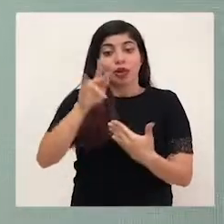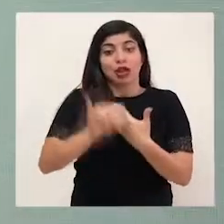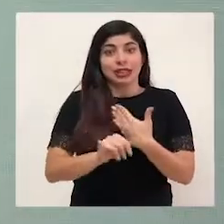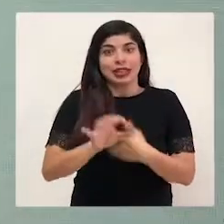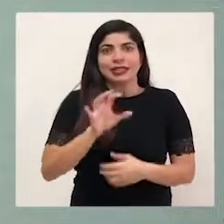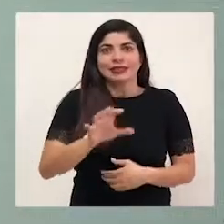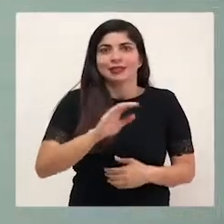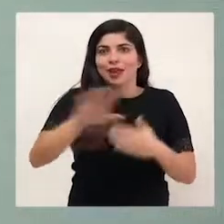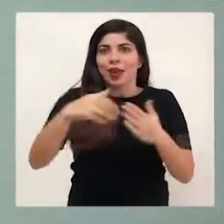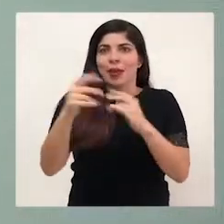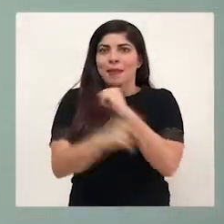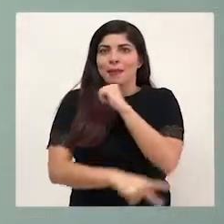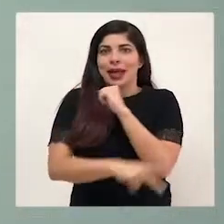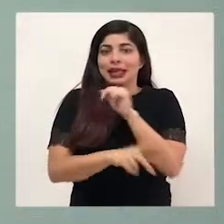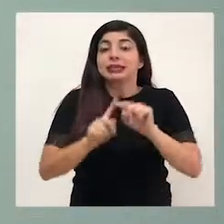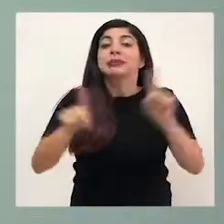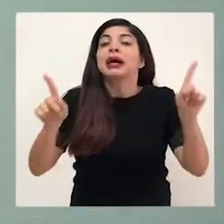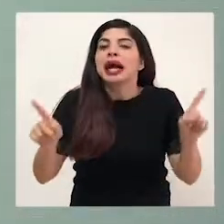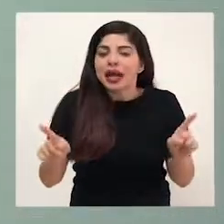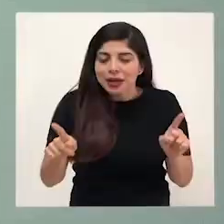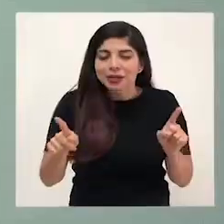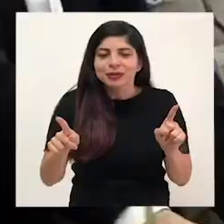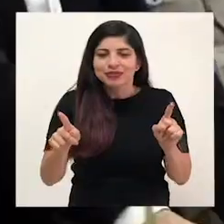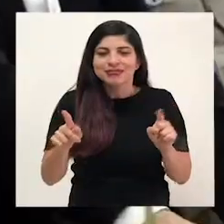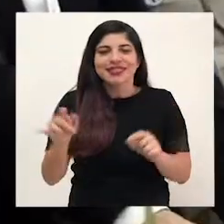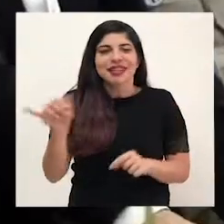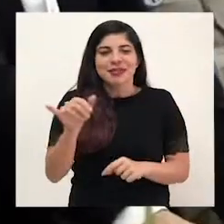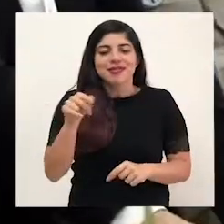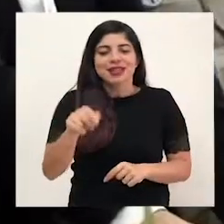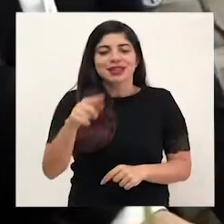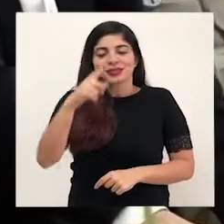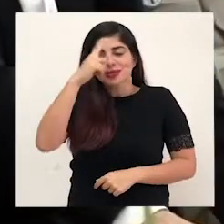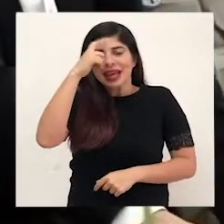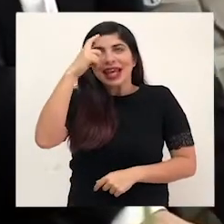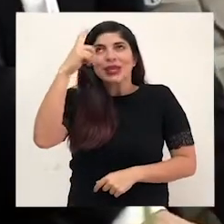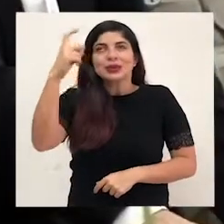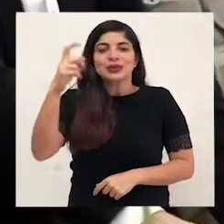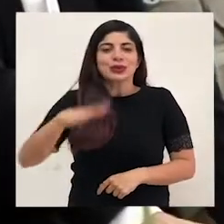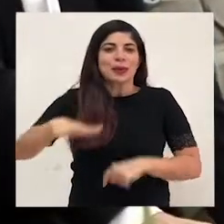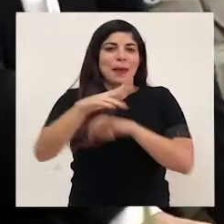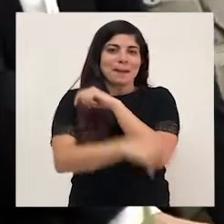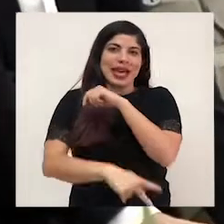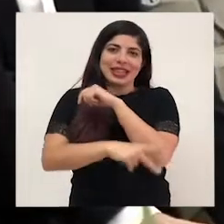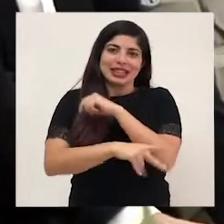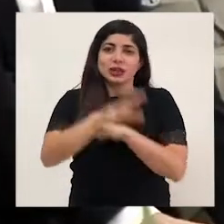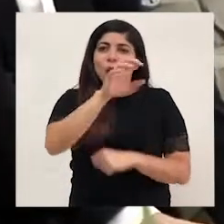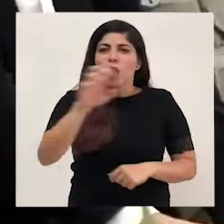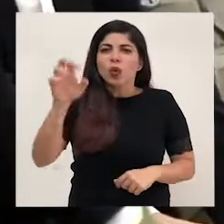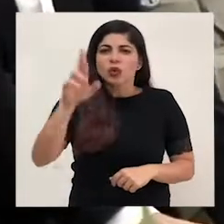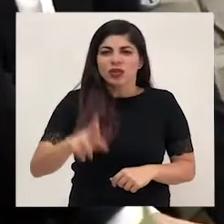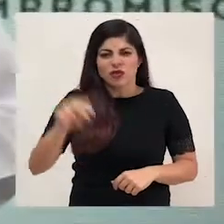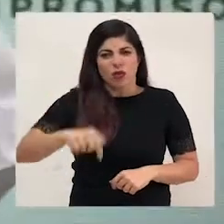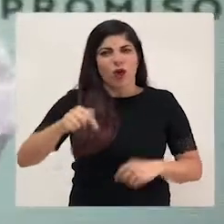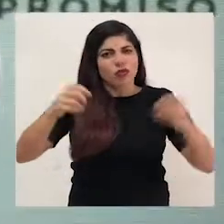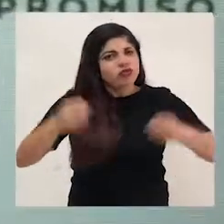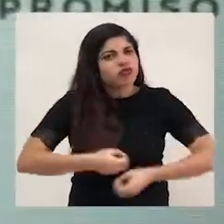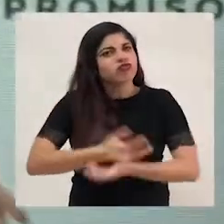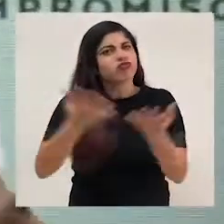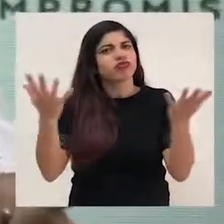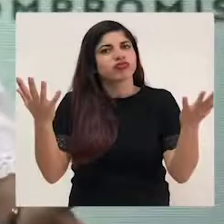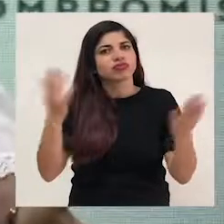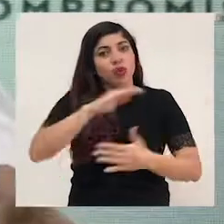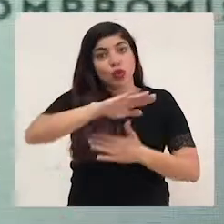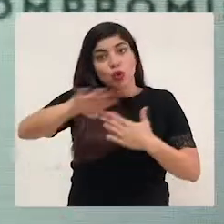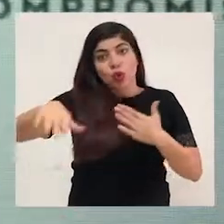proyecto país, pero yo diría que más que eso es una ilusión país. Es la Costa Rica que se